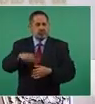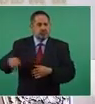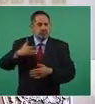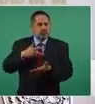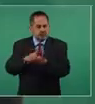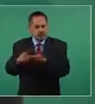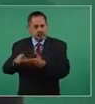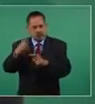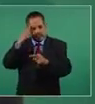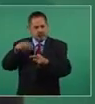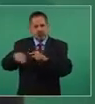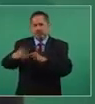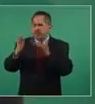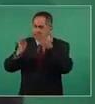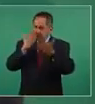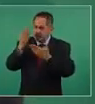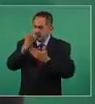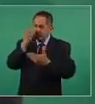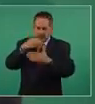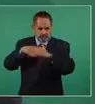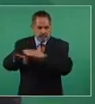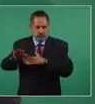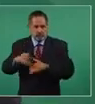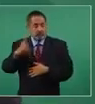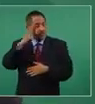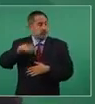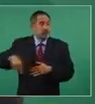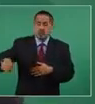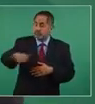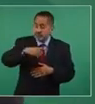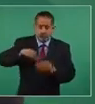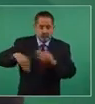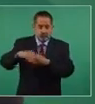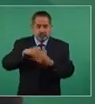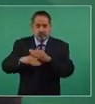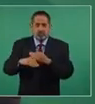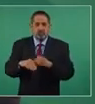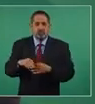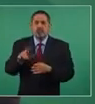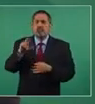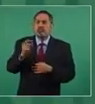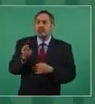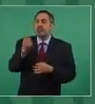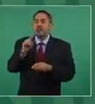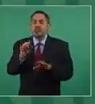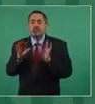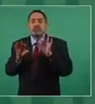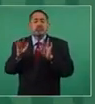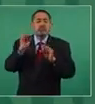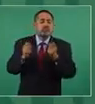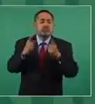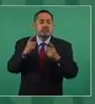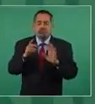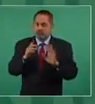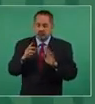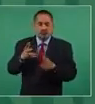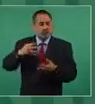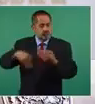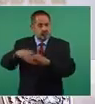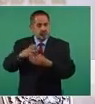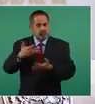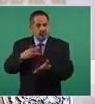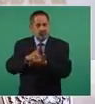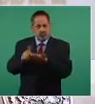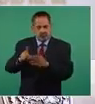derecho al estudio, que la educación no es un privilegio, es un derecho